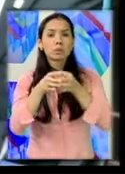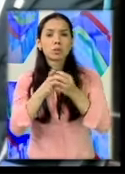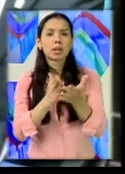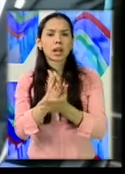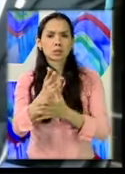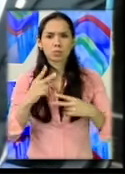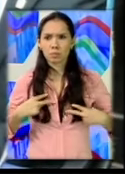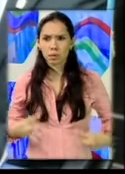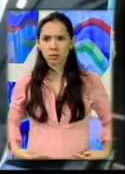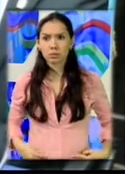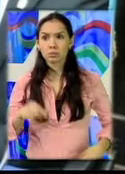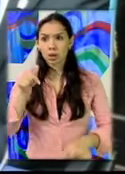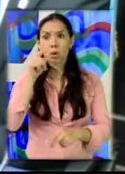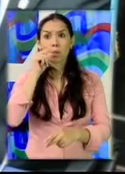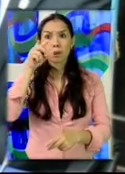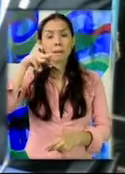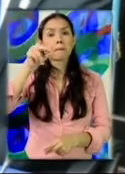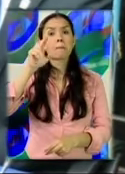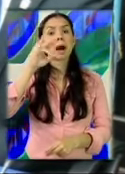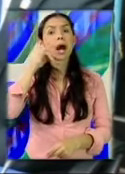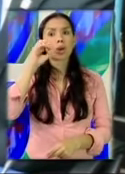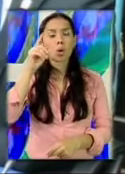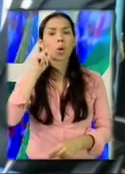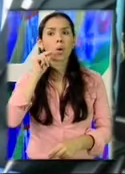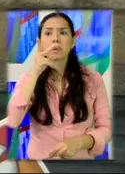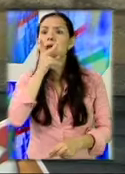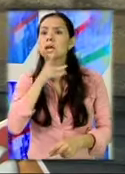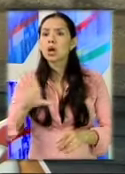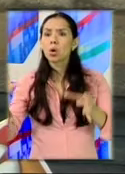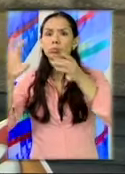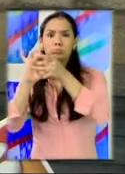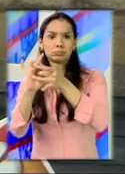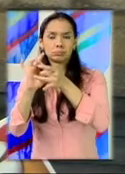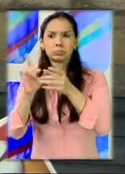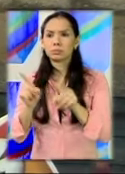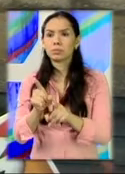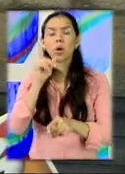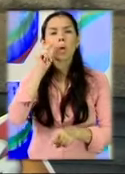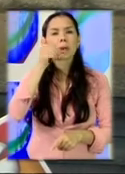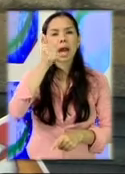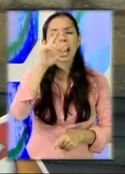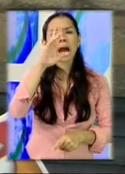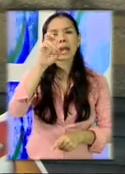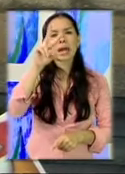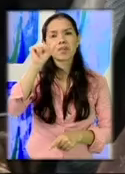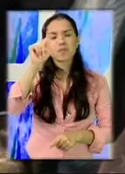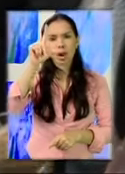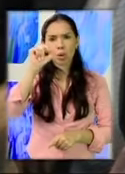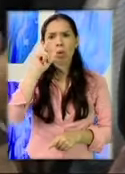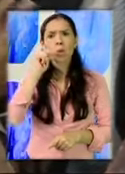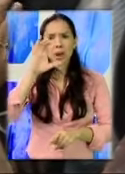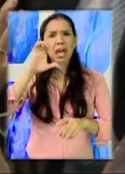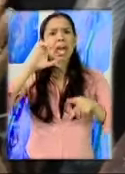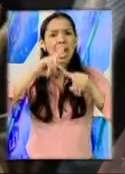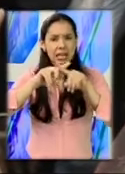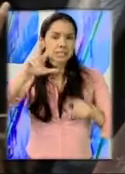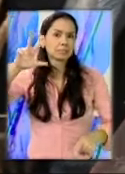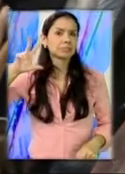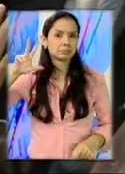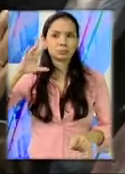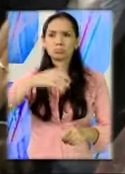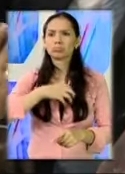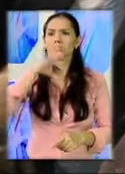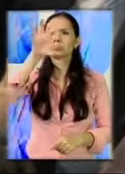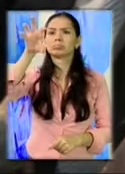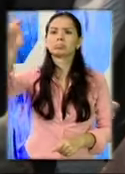Estrada sigue vigente en el Congreso, mediante la curul que ocupa su hijo. Haroldo Quech e Iván Arevalo son otros ex eferregistas con